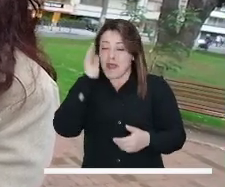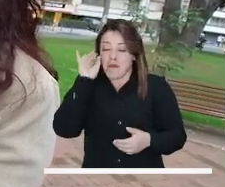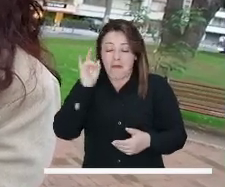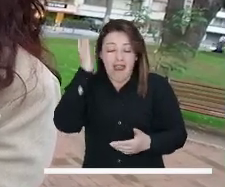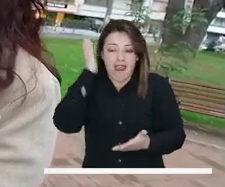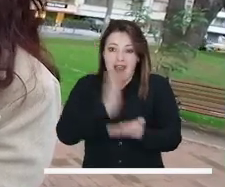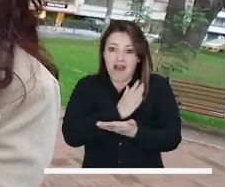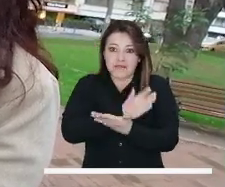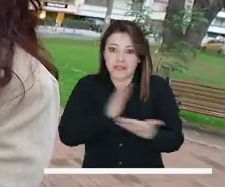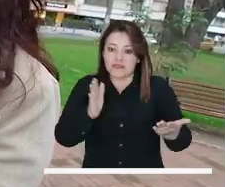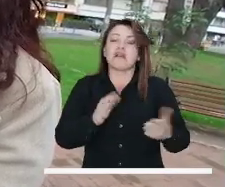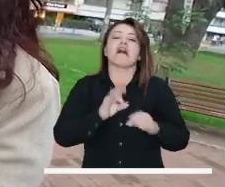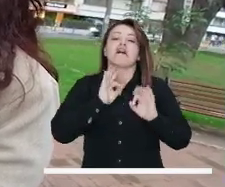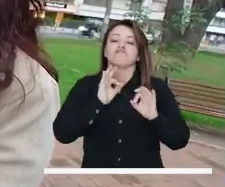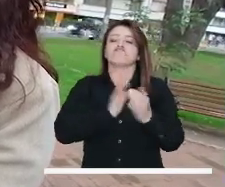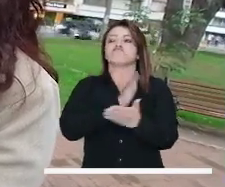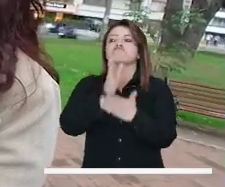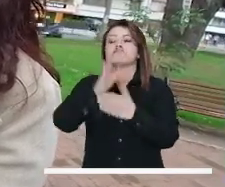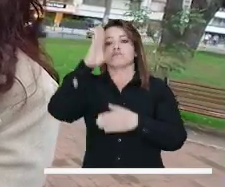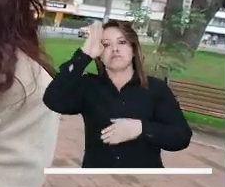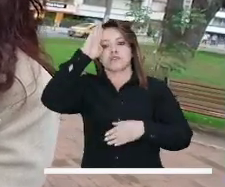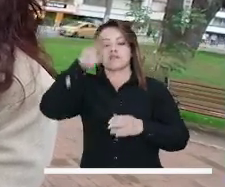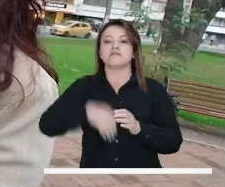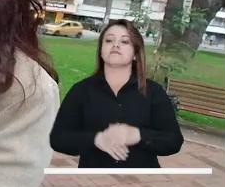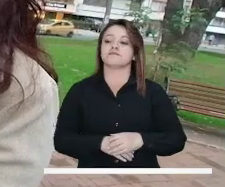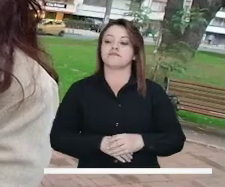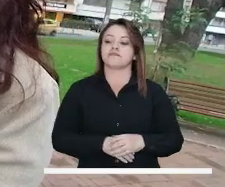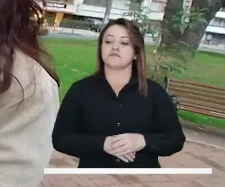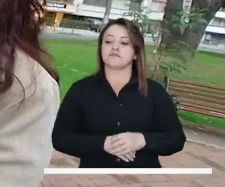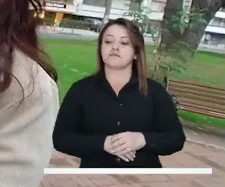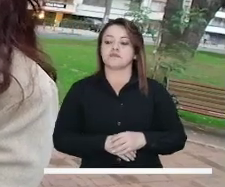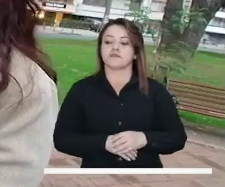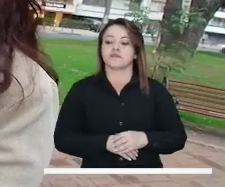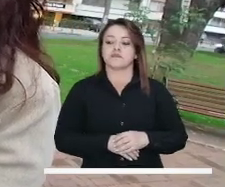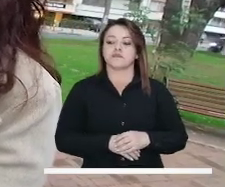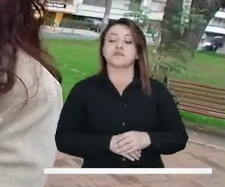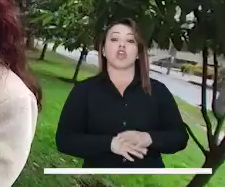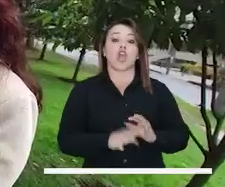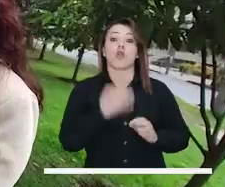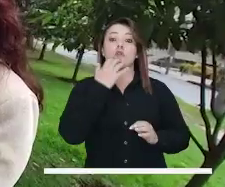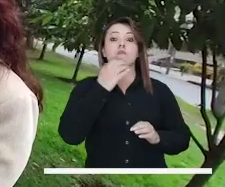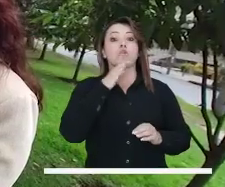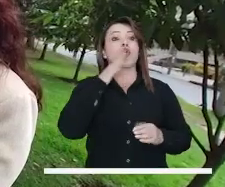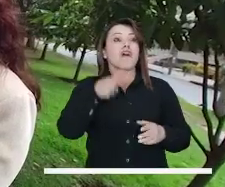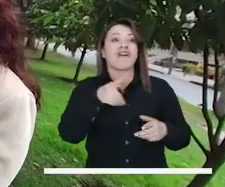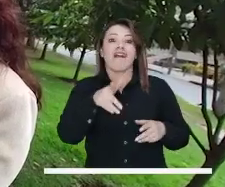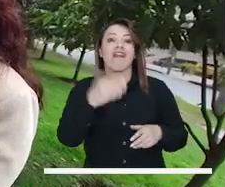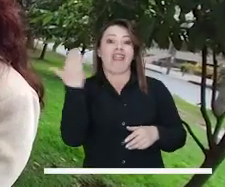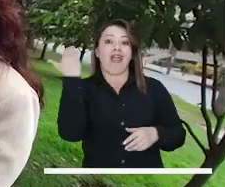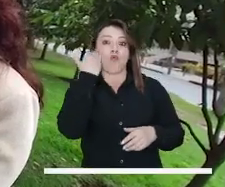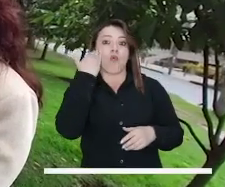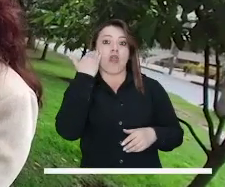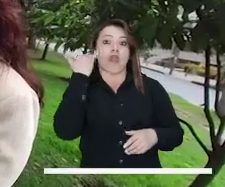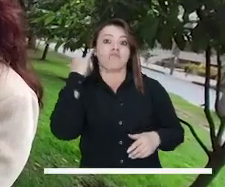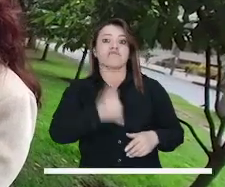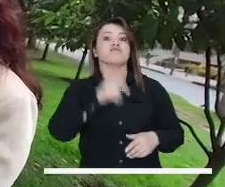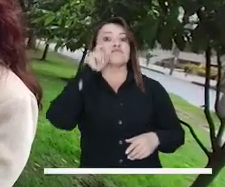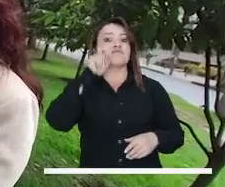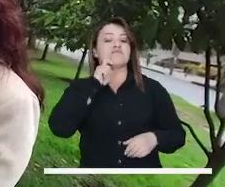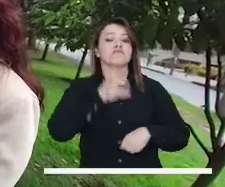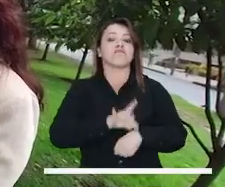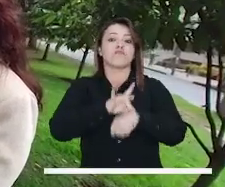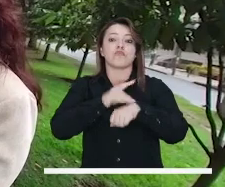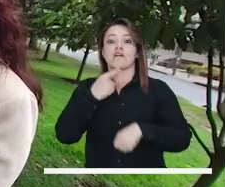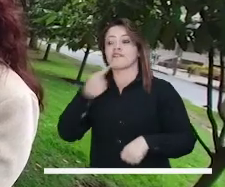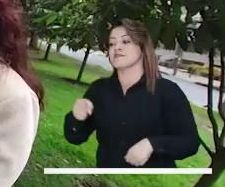que pensar en frío eso y pues claro que todo, recurrir a las autoridades antes de hacer cualquier estupidez. Me han contado también casos diciendo que cuando